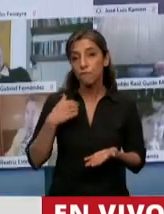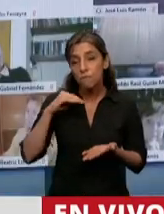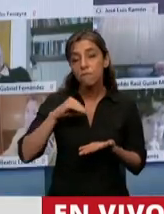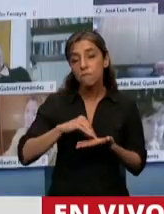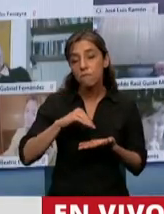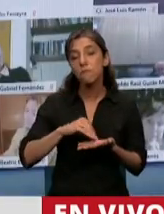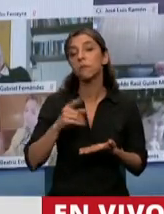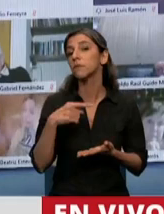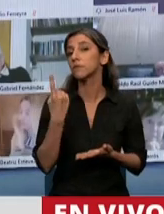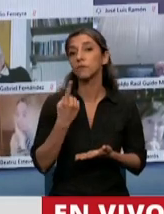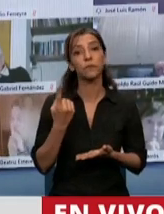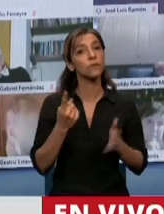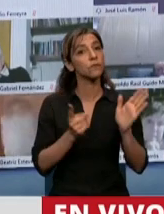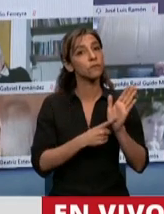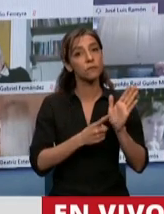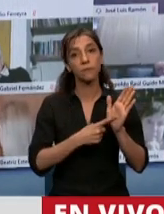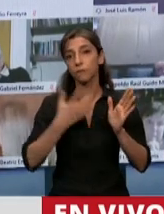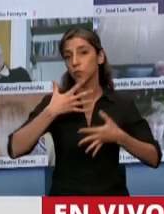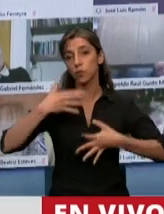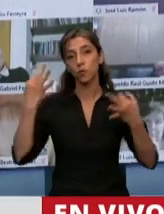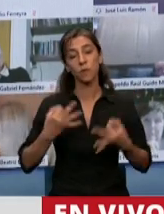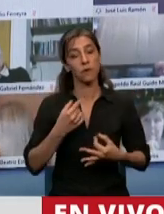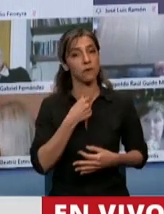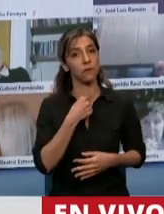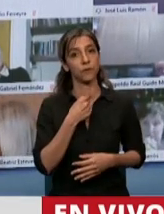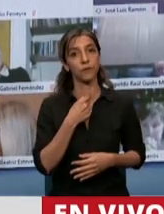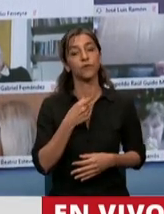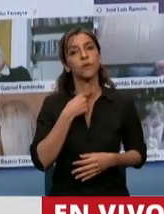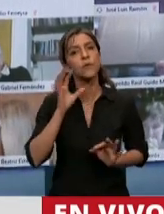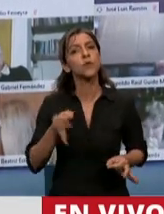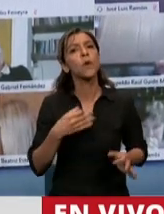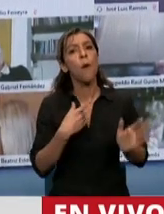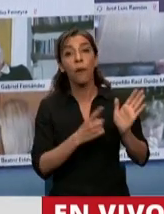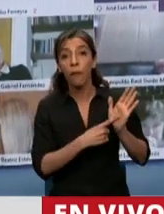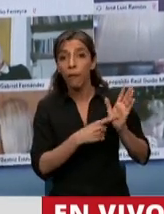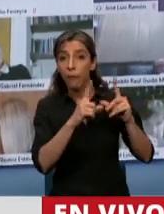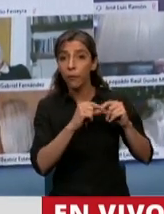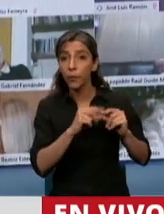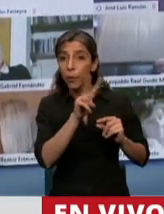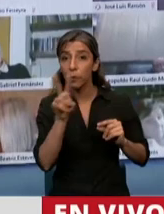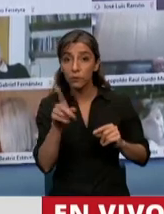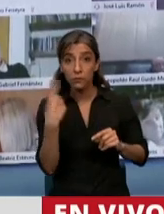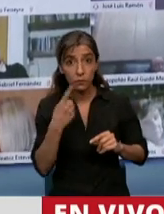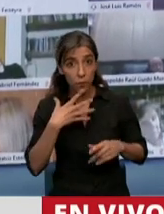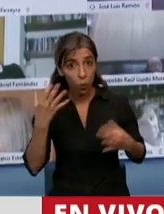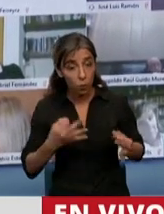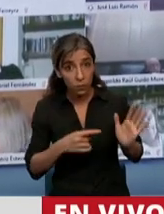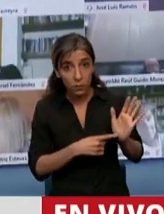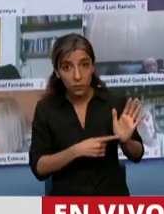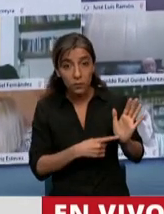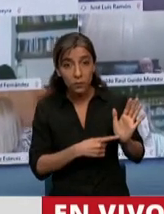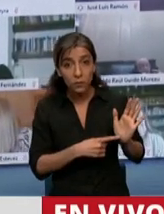Queremos que nos indique si se va a cumplir con el artículo 22 del reglamento, si van a decir